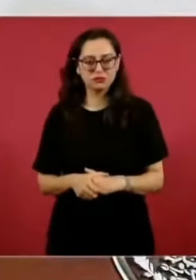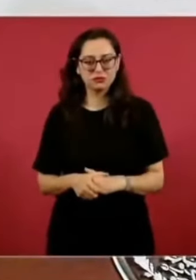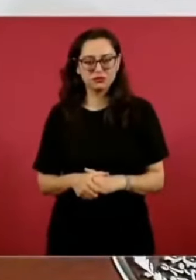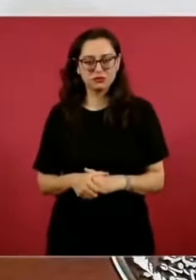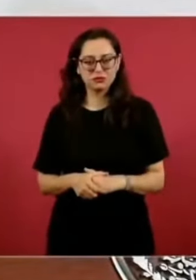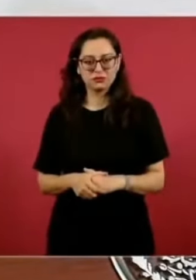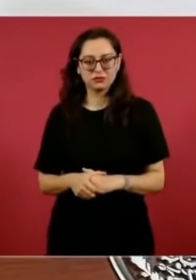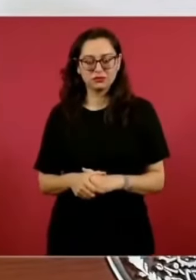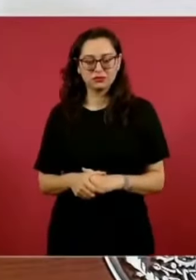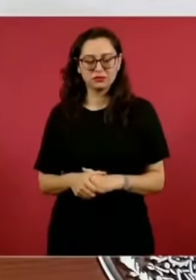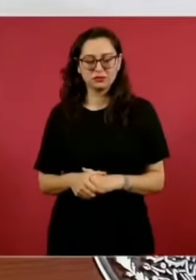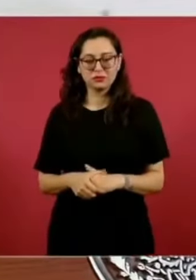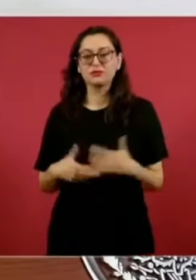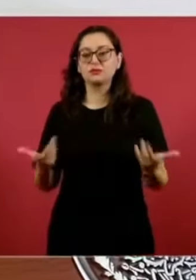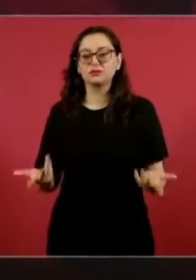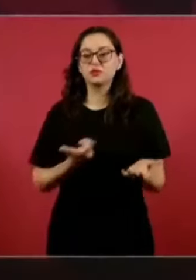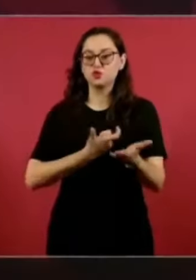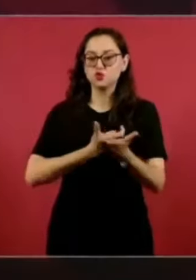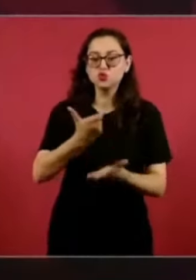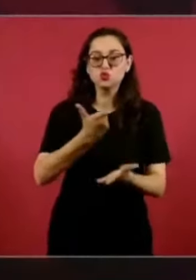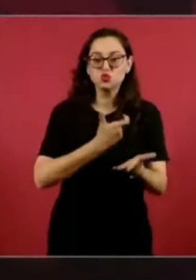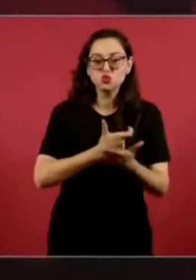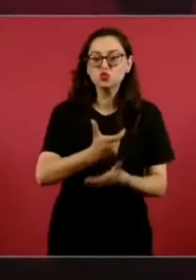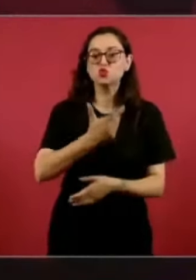que mejoren los salarios,